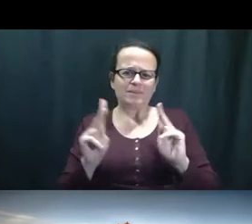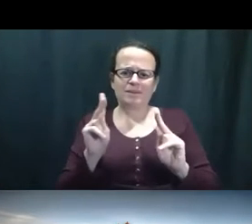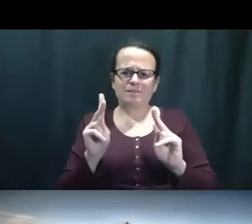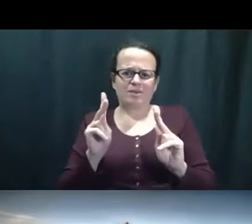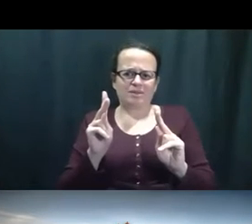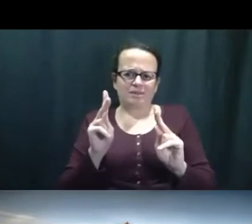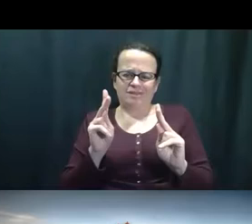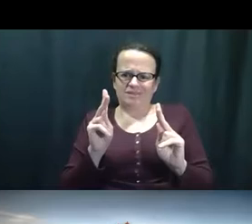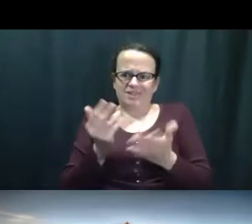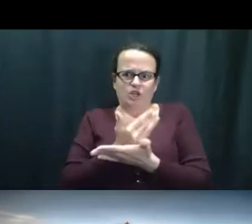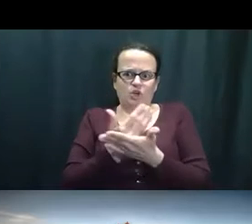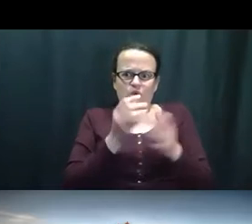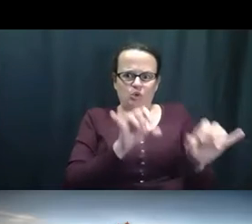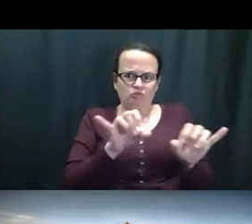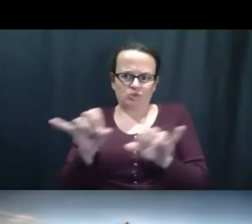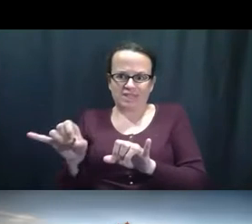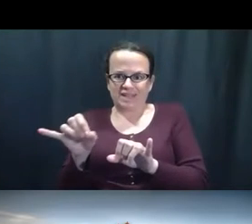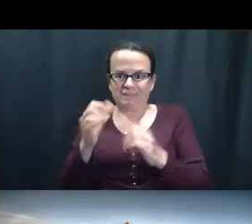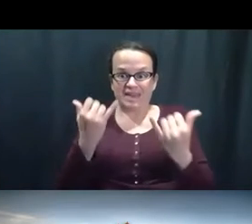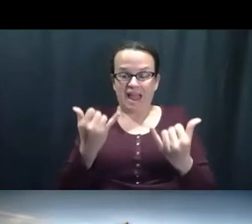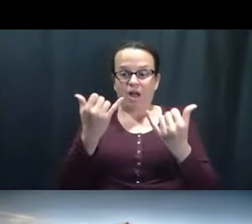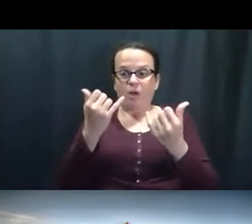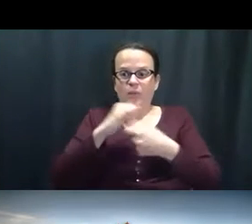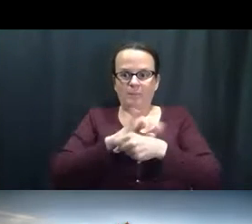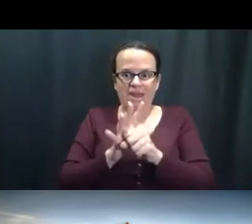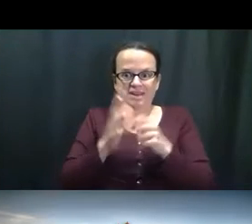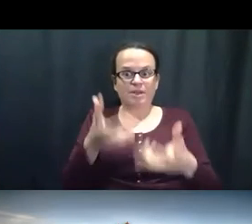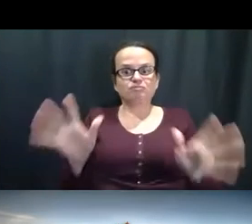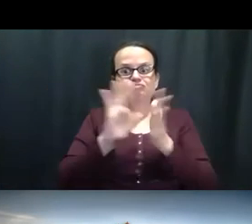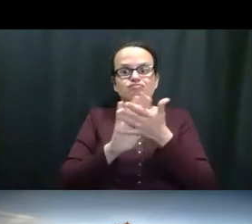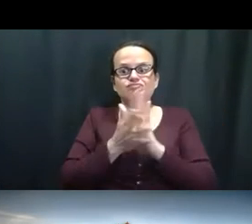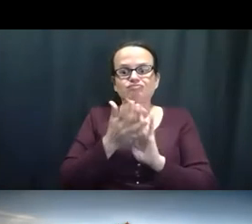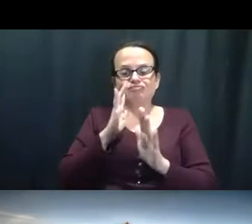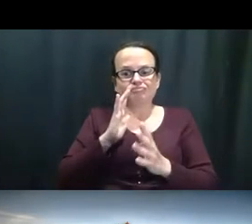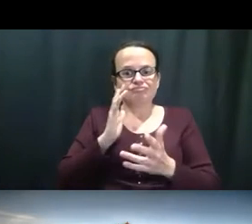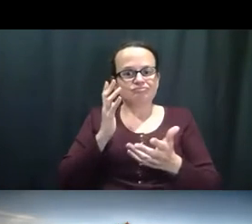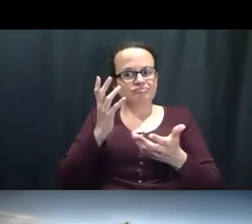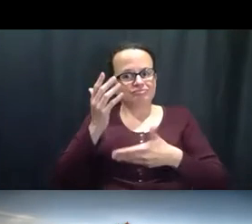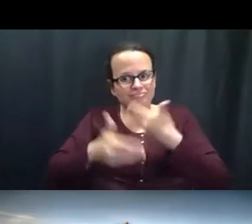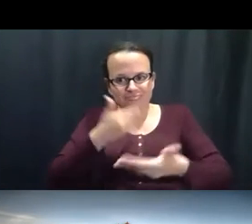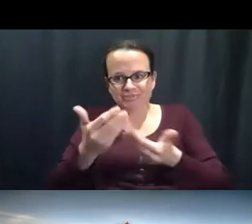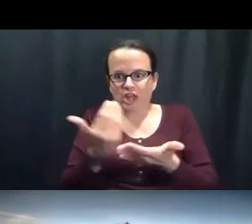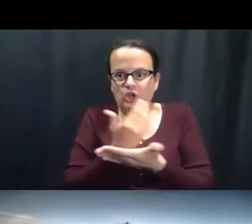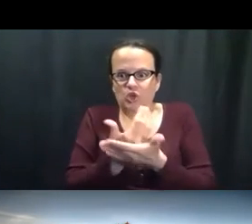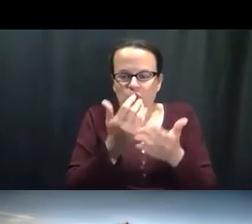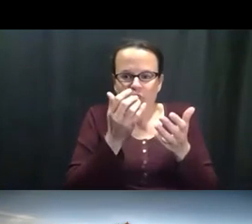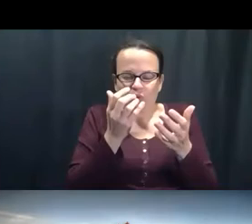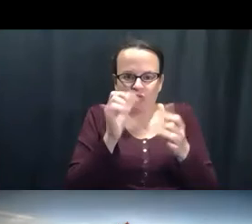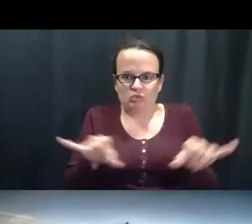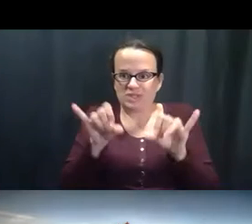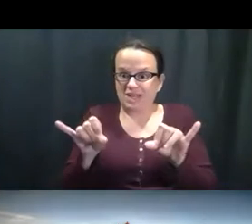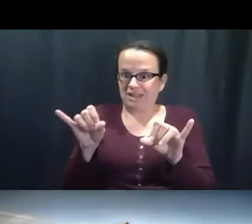que están creando rutinas nuevas para otros candidatos que no va a ser fácil.